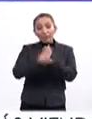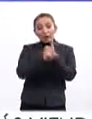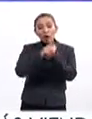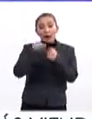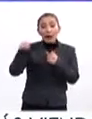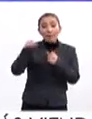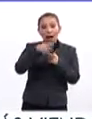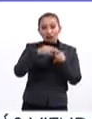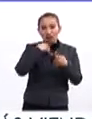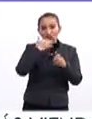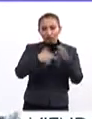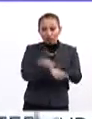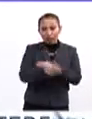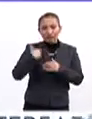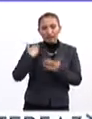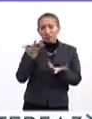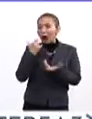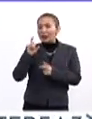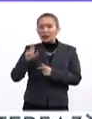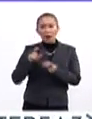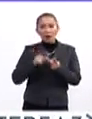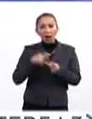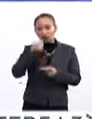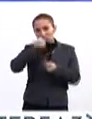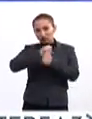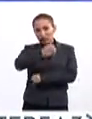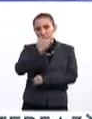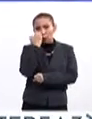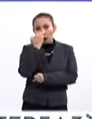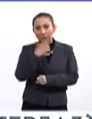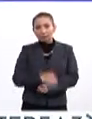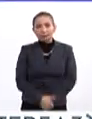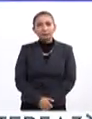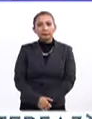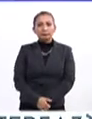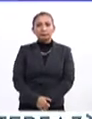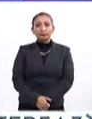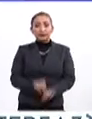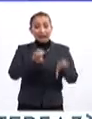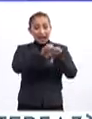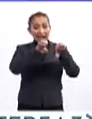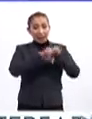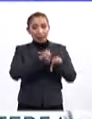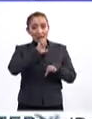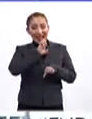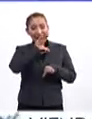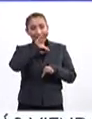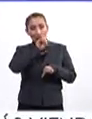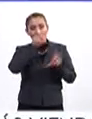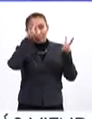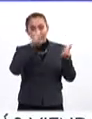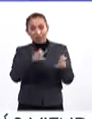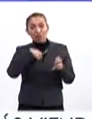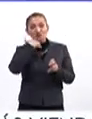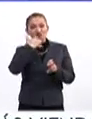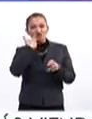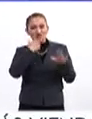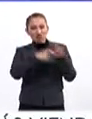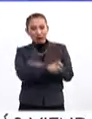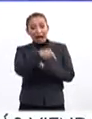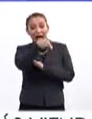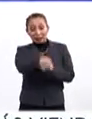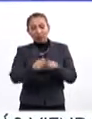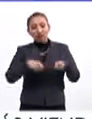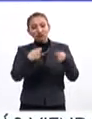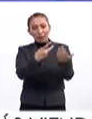problemáticas sobre corrupción, desabasto de agua y violencia escolar. El equipo eco del tema de corrupción son